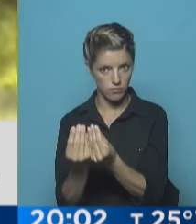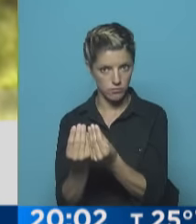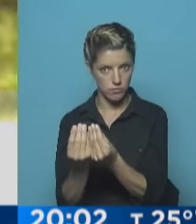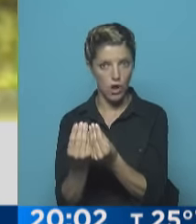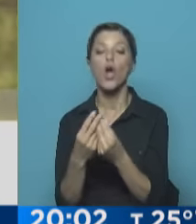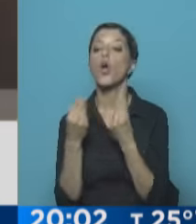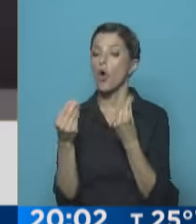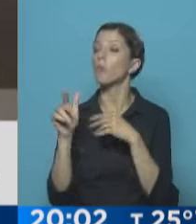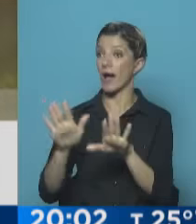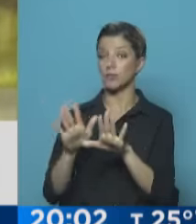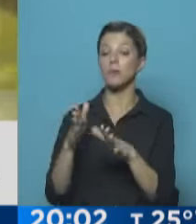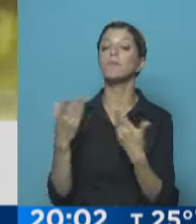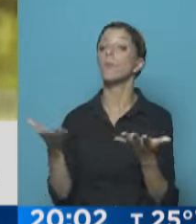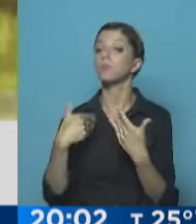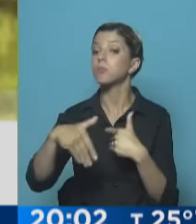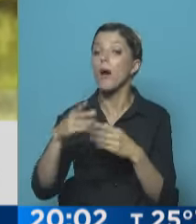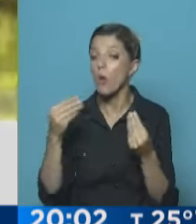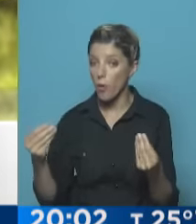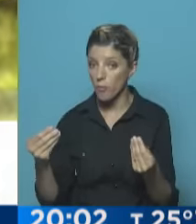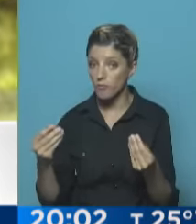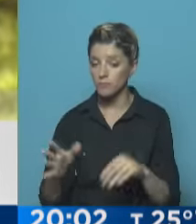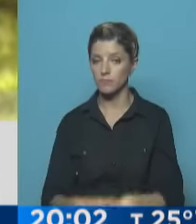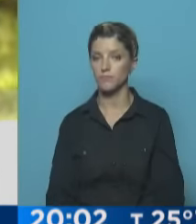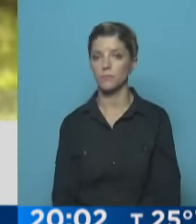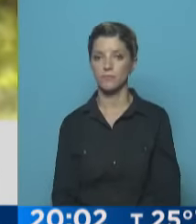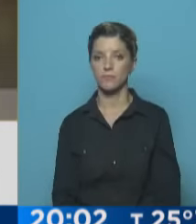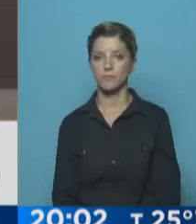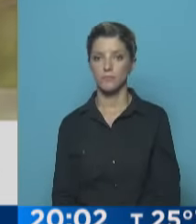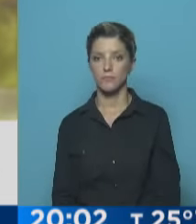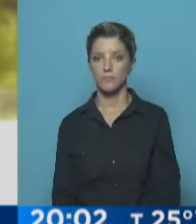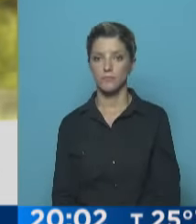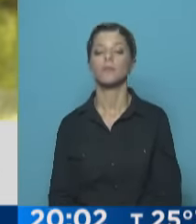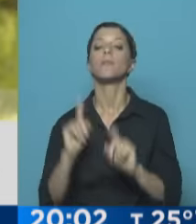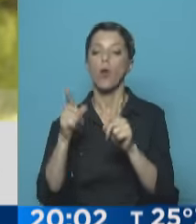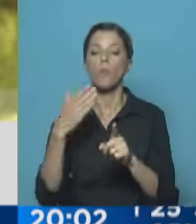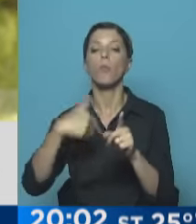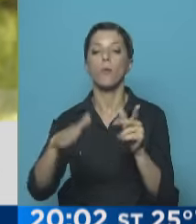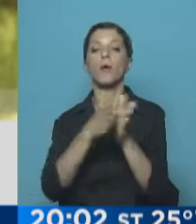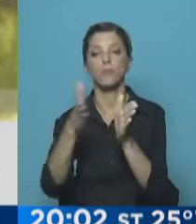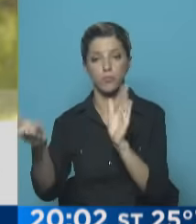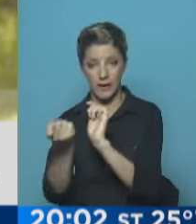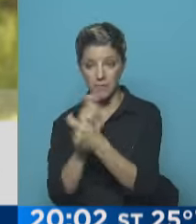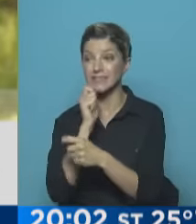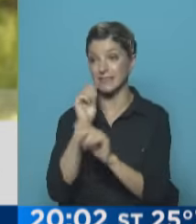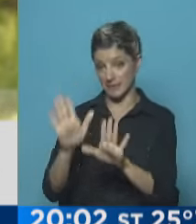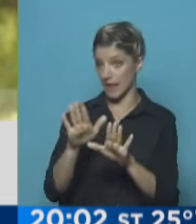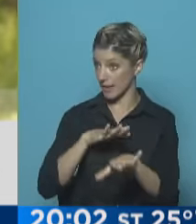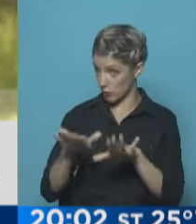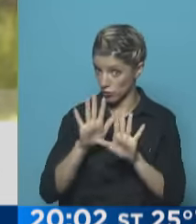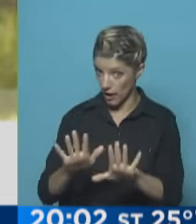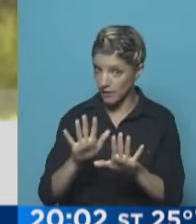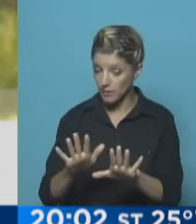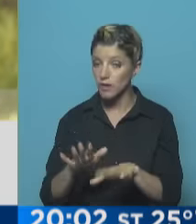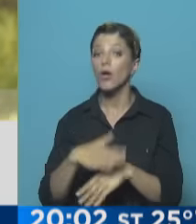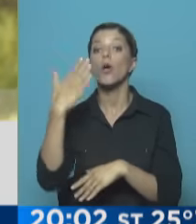reacciona al resultado de las elecciones y cómo se instaura una transición, si fuera ese el caso, de